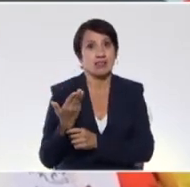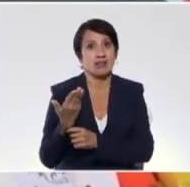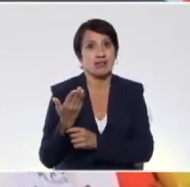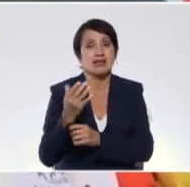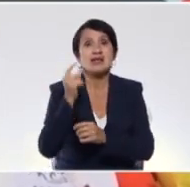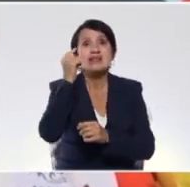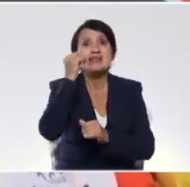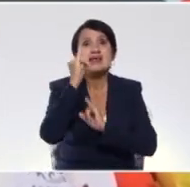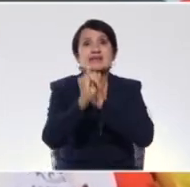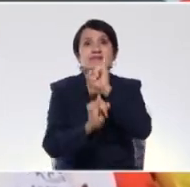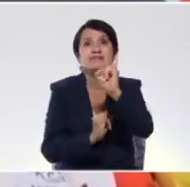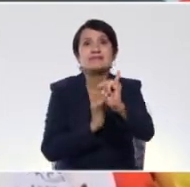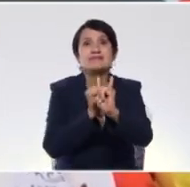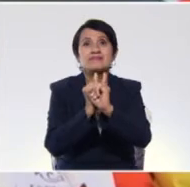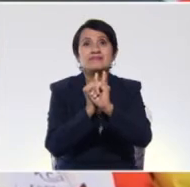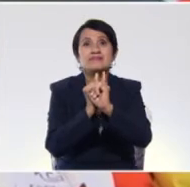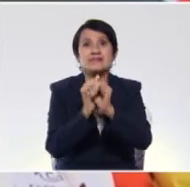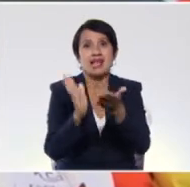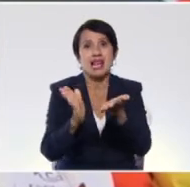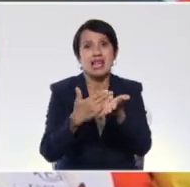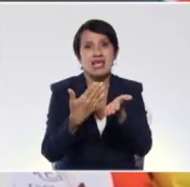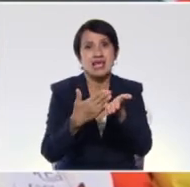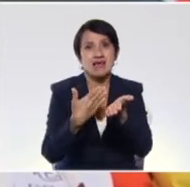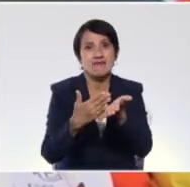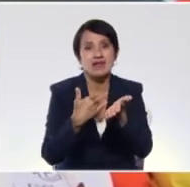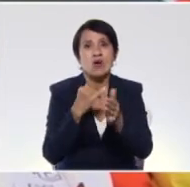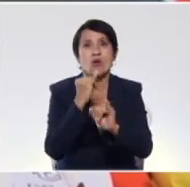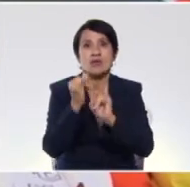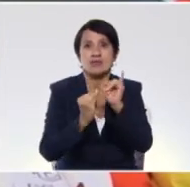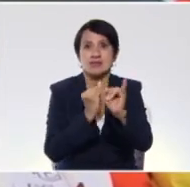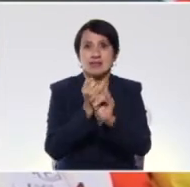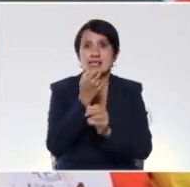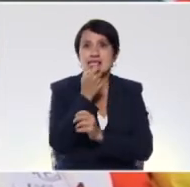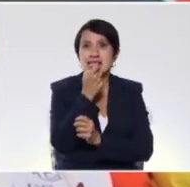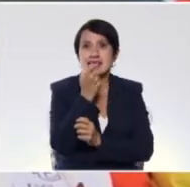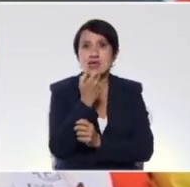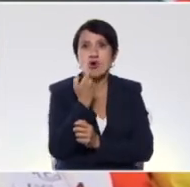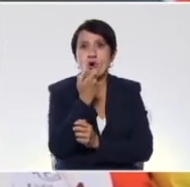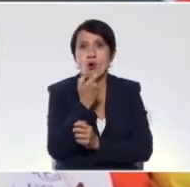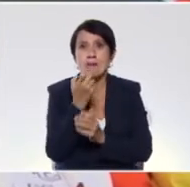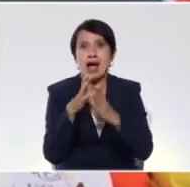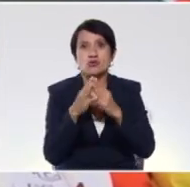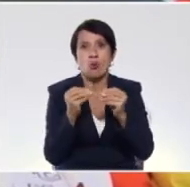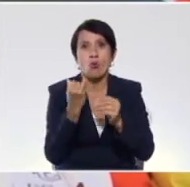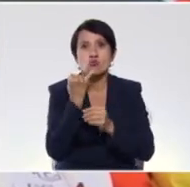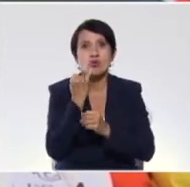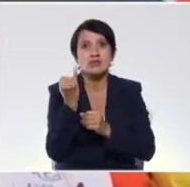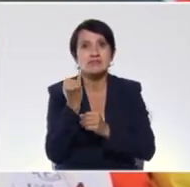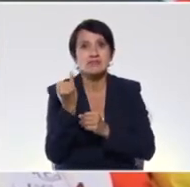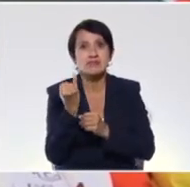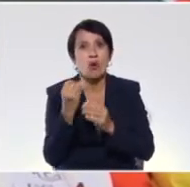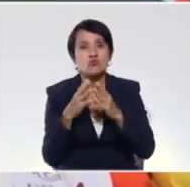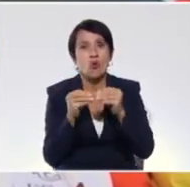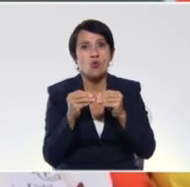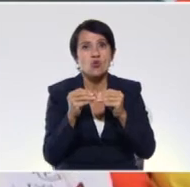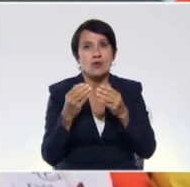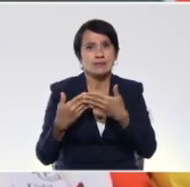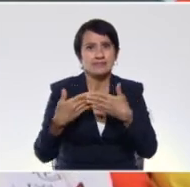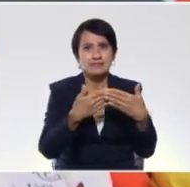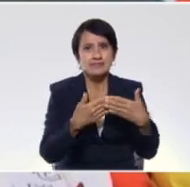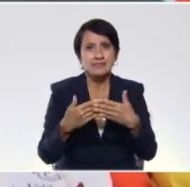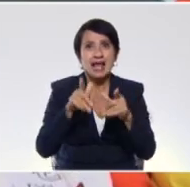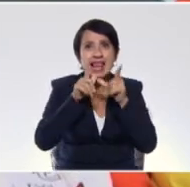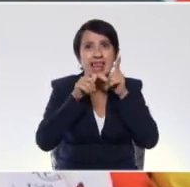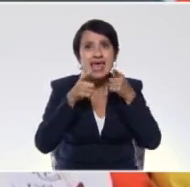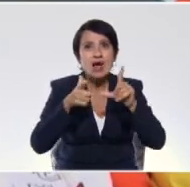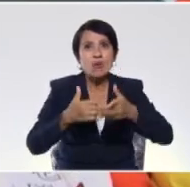internacional, día del libro, día del idioma, la importancia que tiene fomentar en casa la lengua